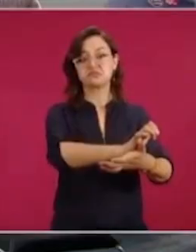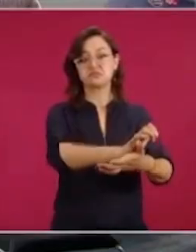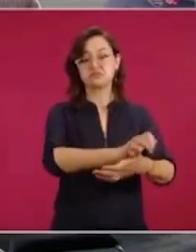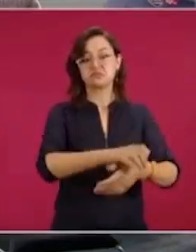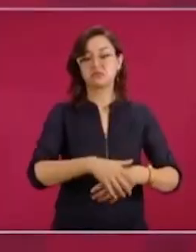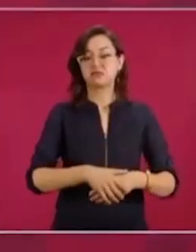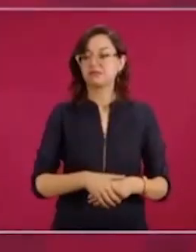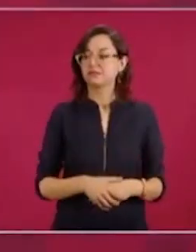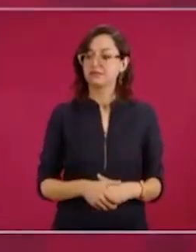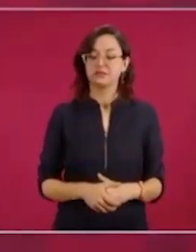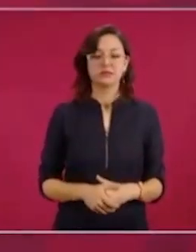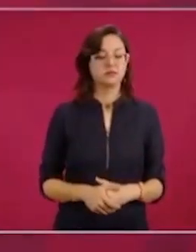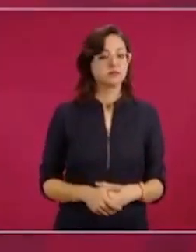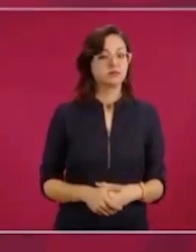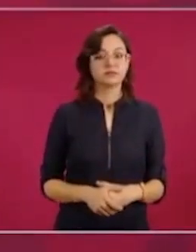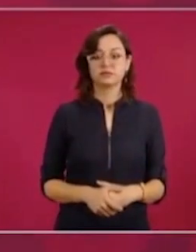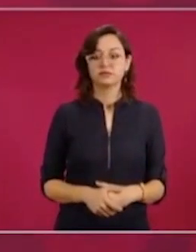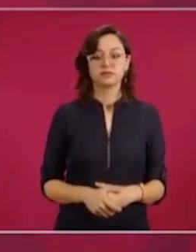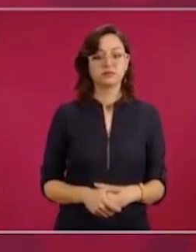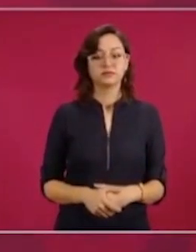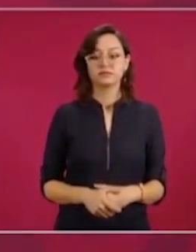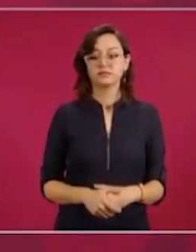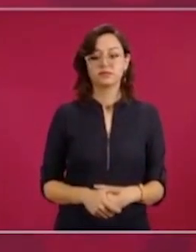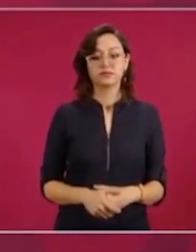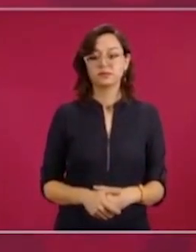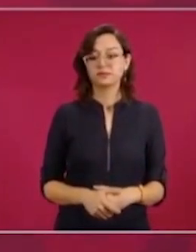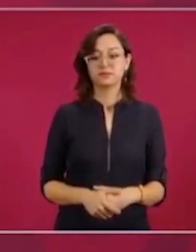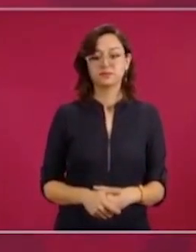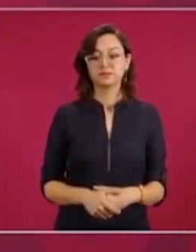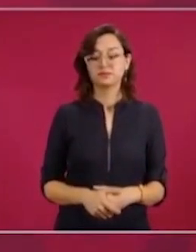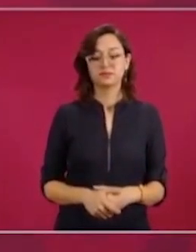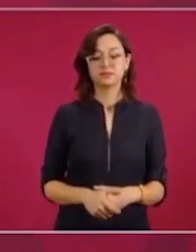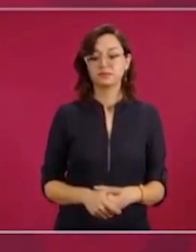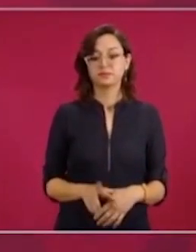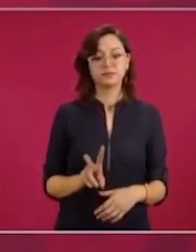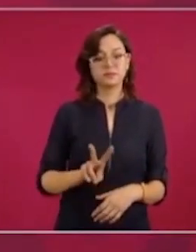Y eso es realmente